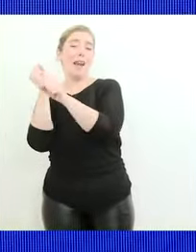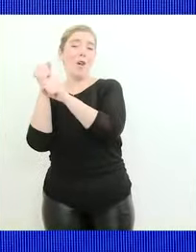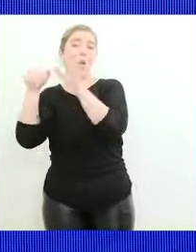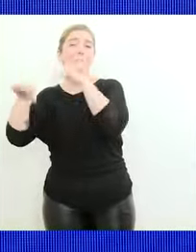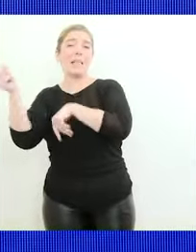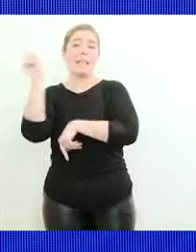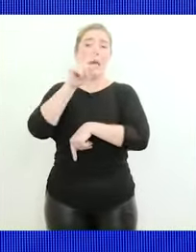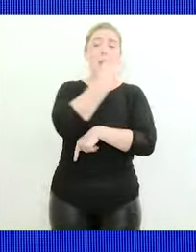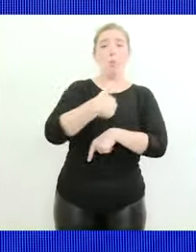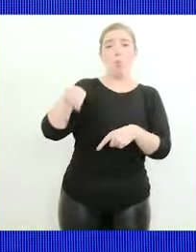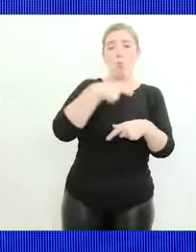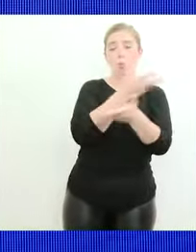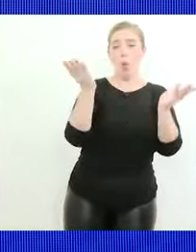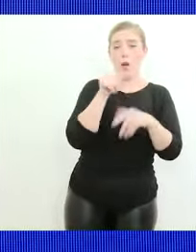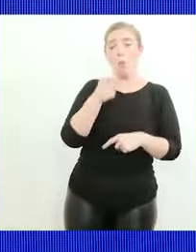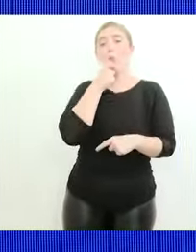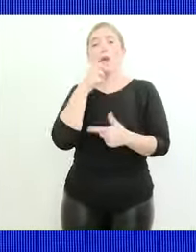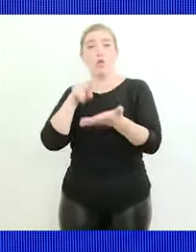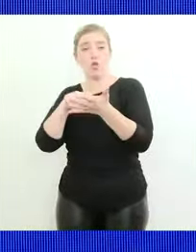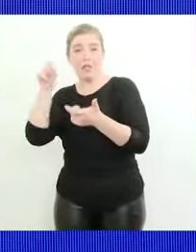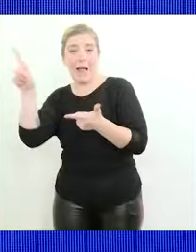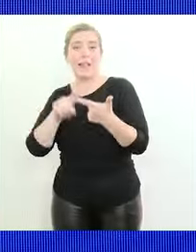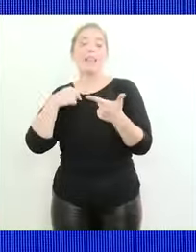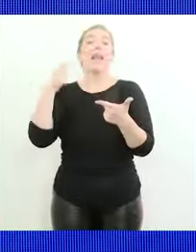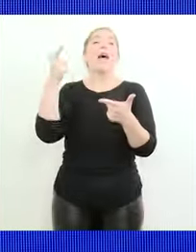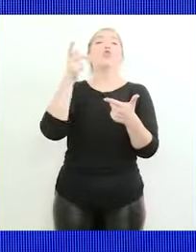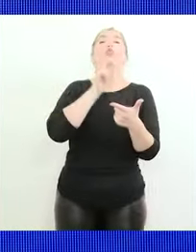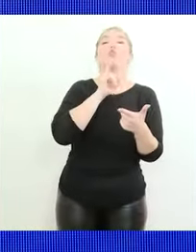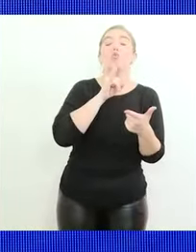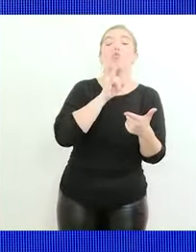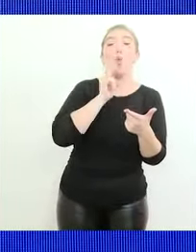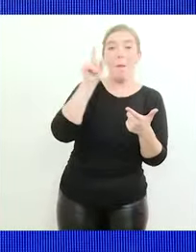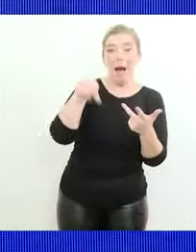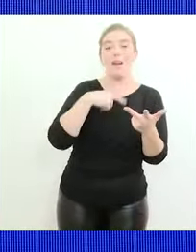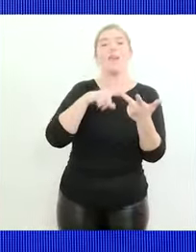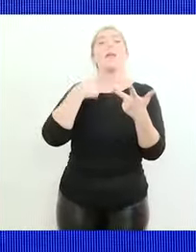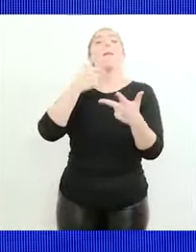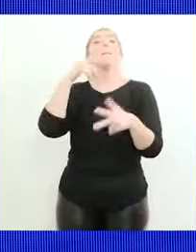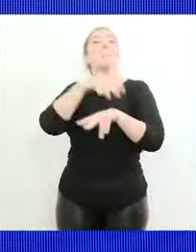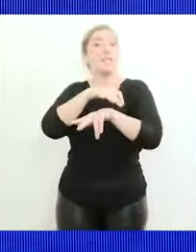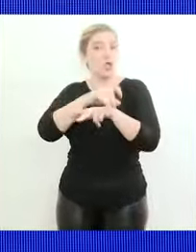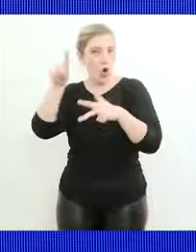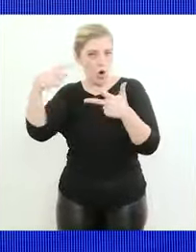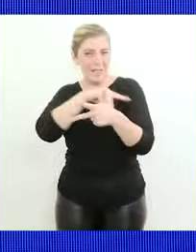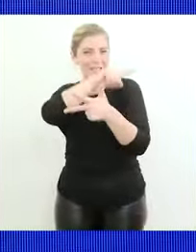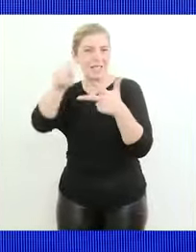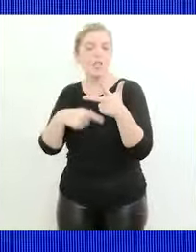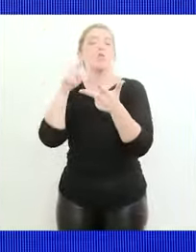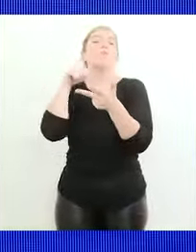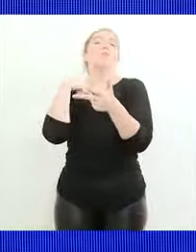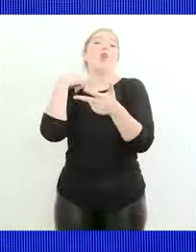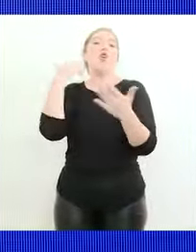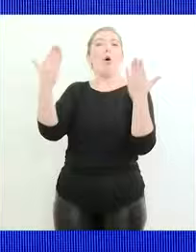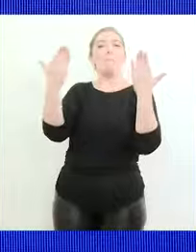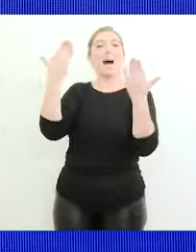una Tucumán es otra Misiones es otra en términos de totalidad de empleo privado